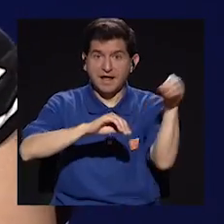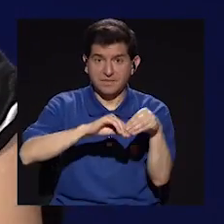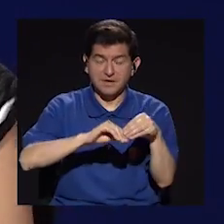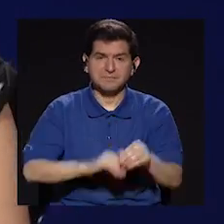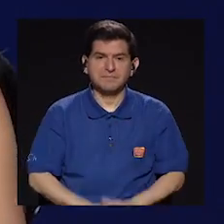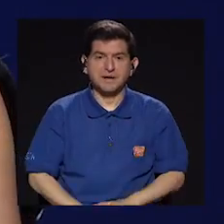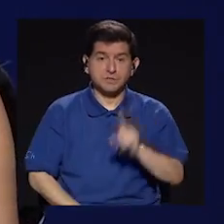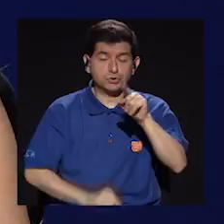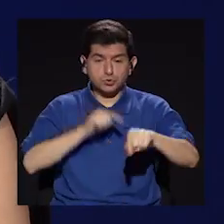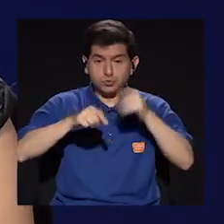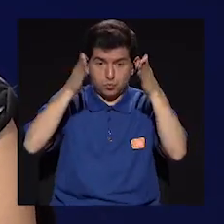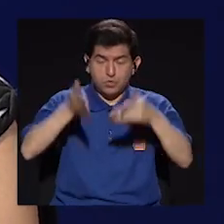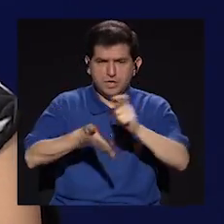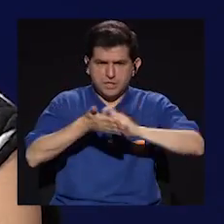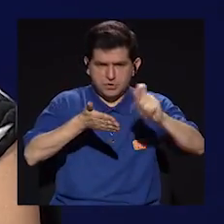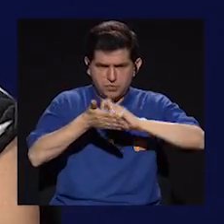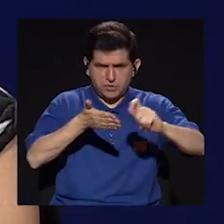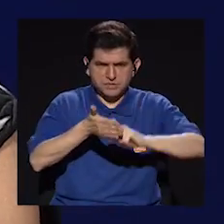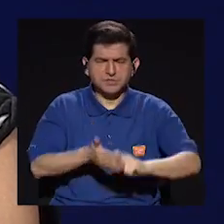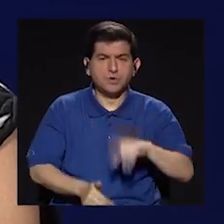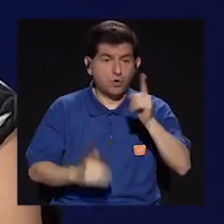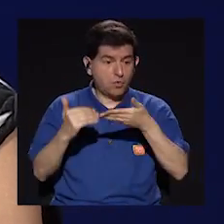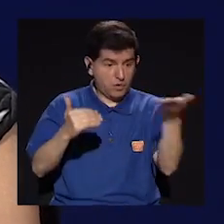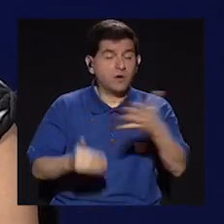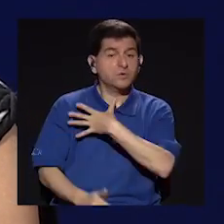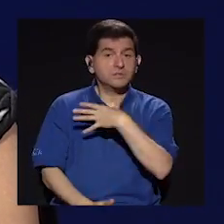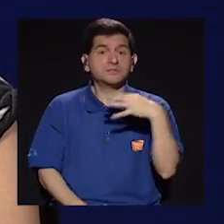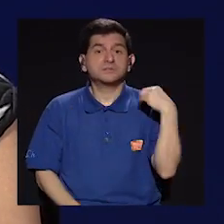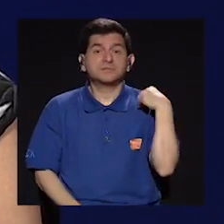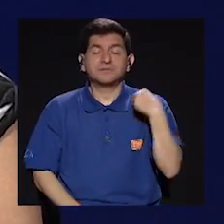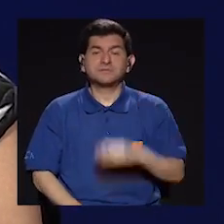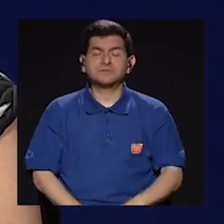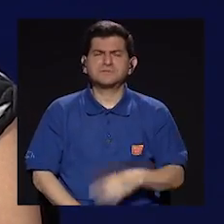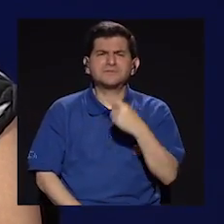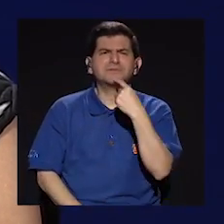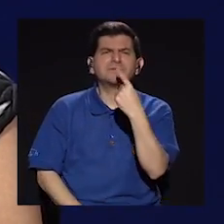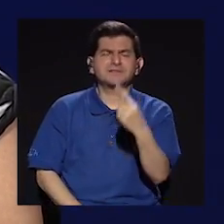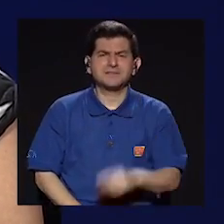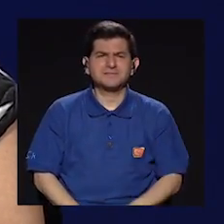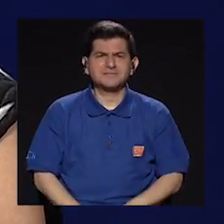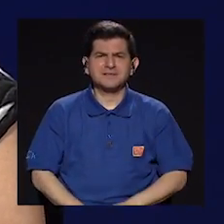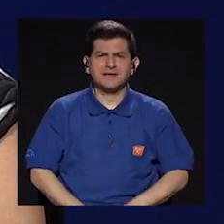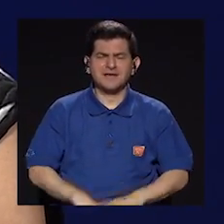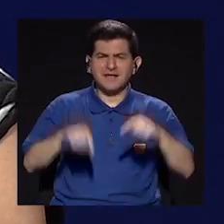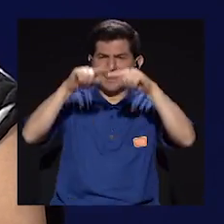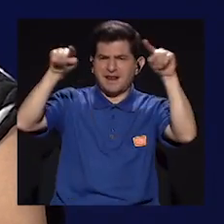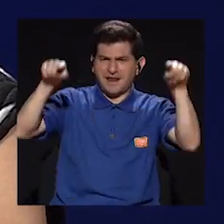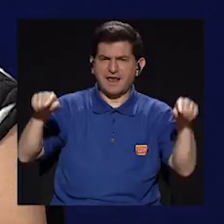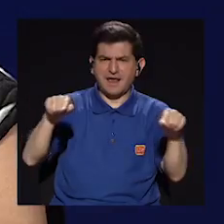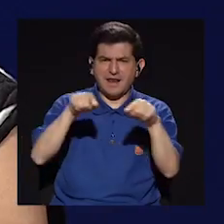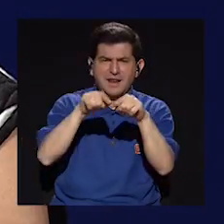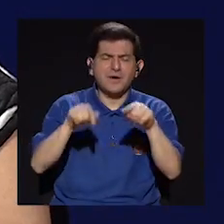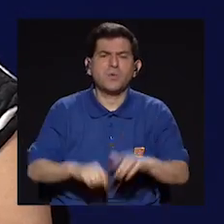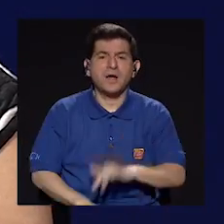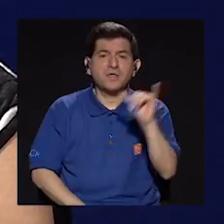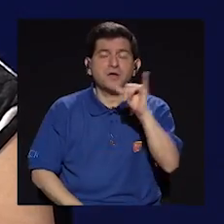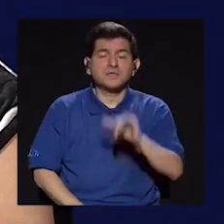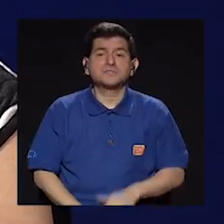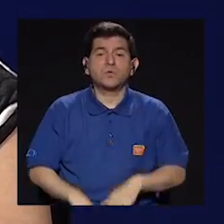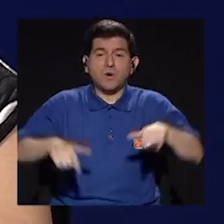Y además, hubo un crítico que escribió una cosa una vez que me encantó y que decía como, el encuadre es un útero.